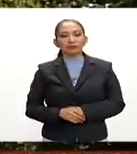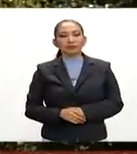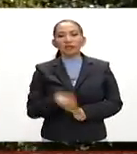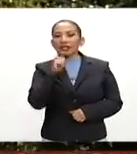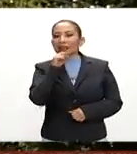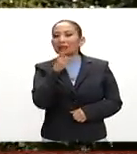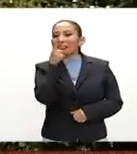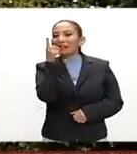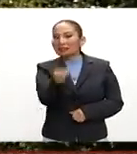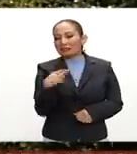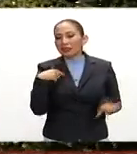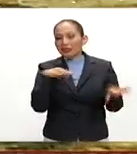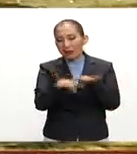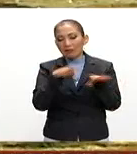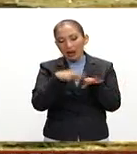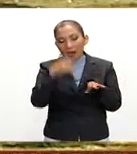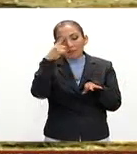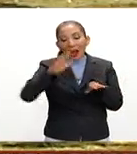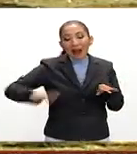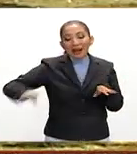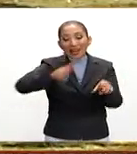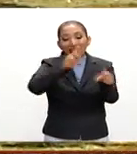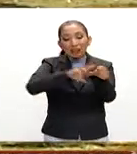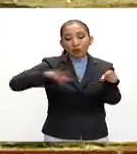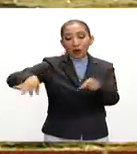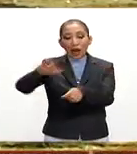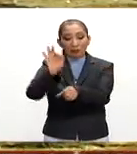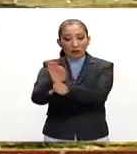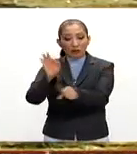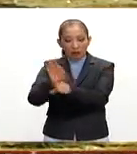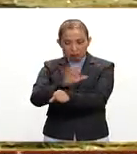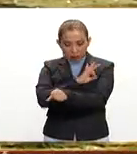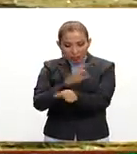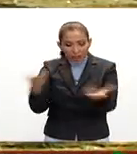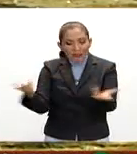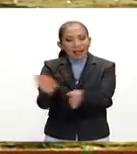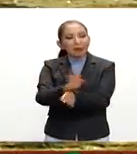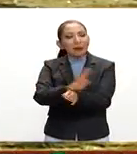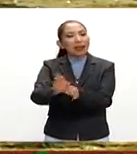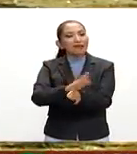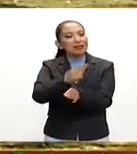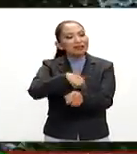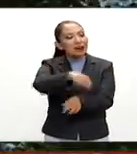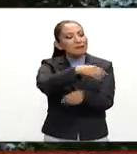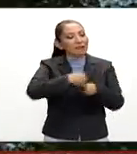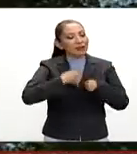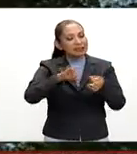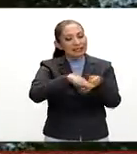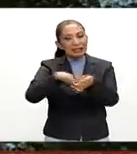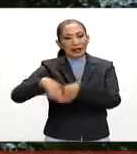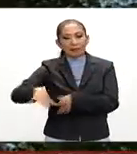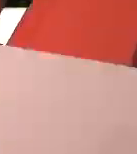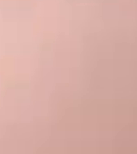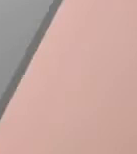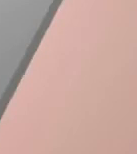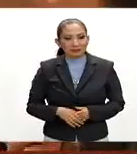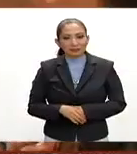también dijo que se trabajará para que las áreas naturales protegidas puedan generar beneficios a quienes viven en ellas